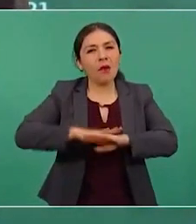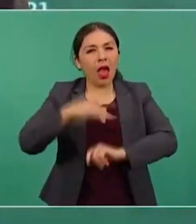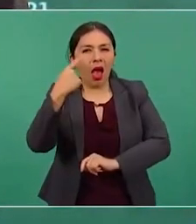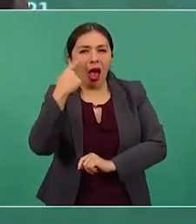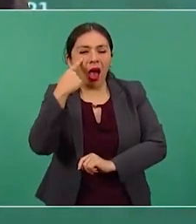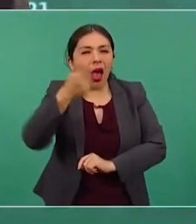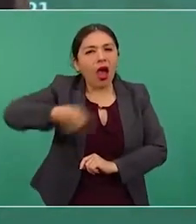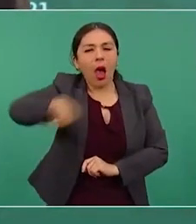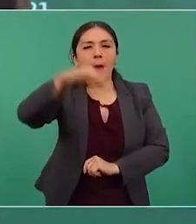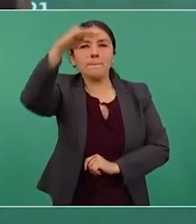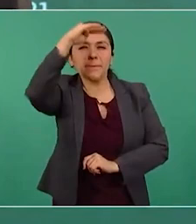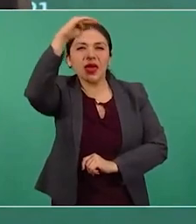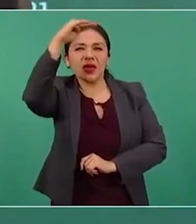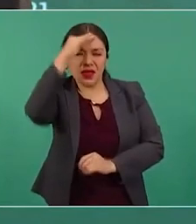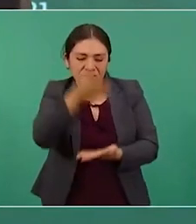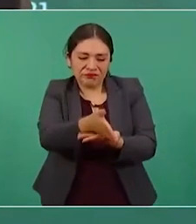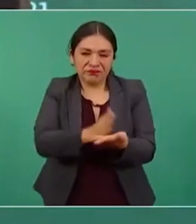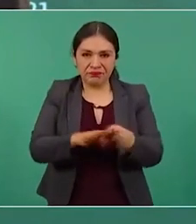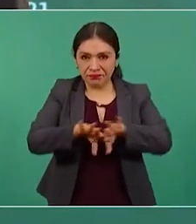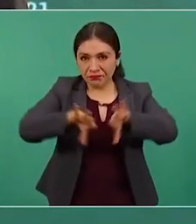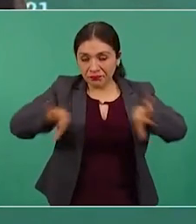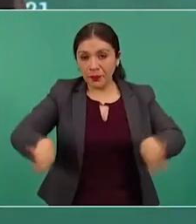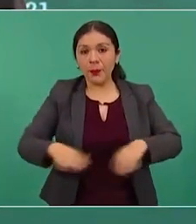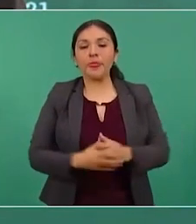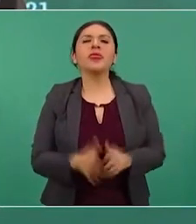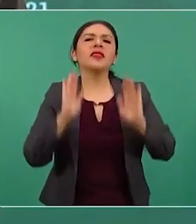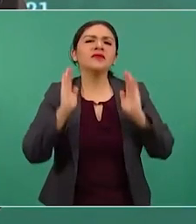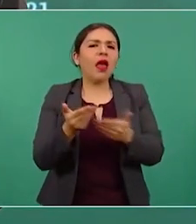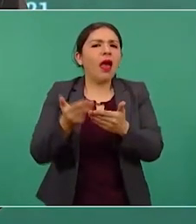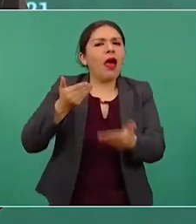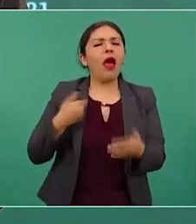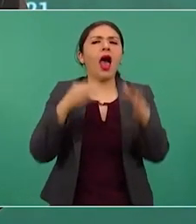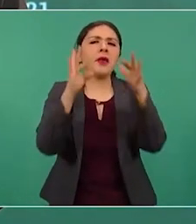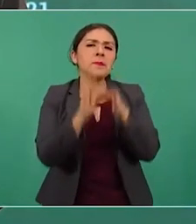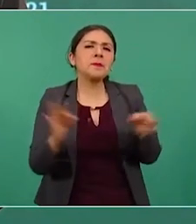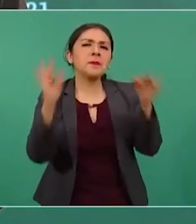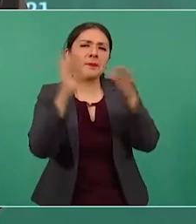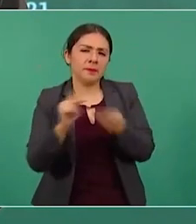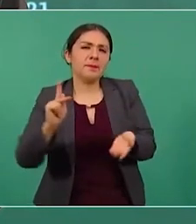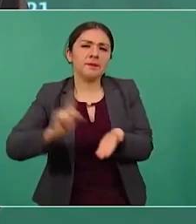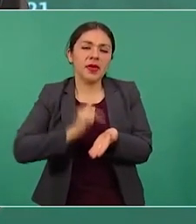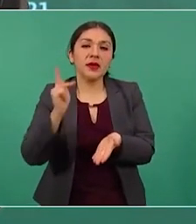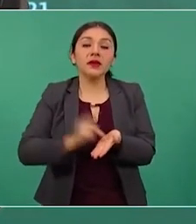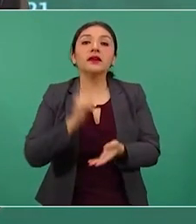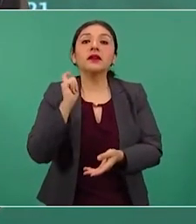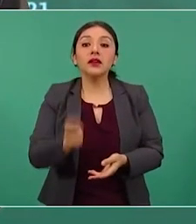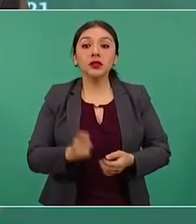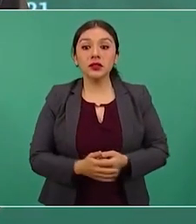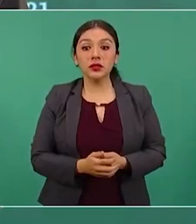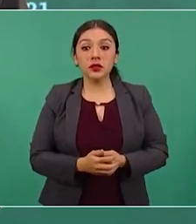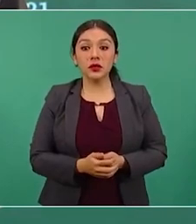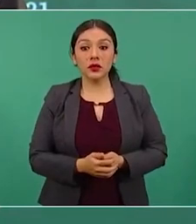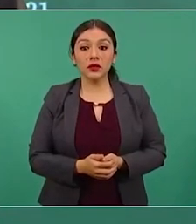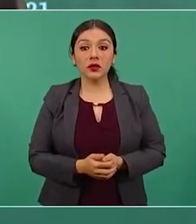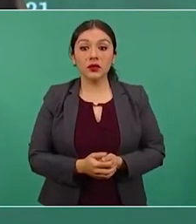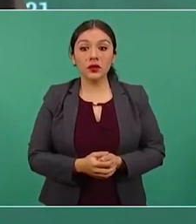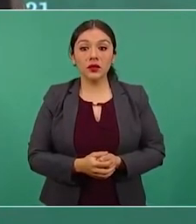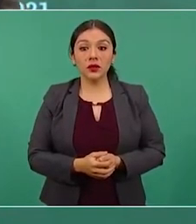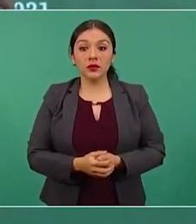del pensamiento. Hemos hablado ya en otros momentos en que